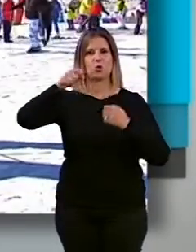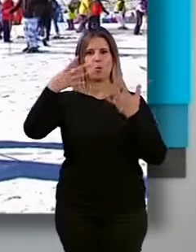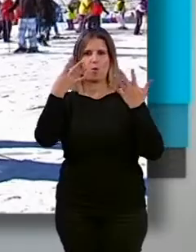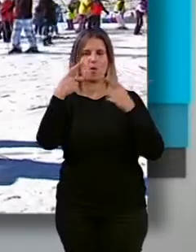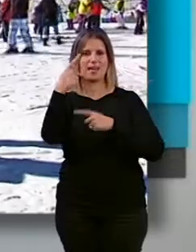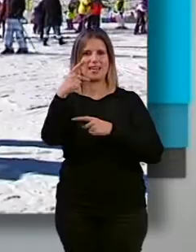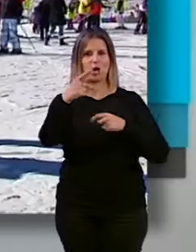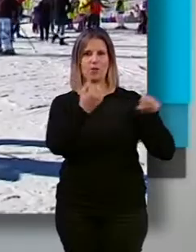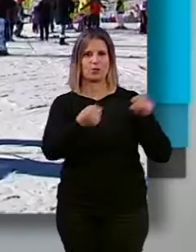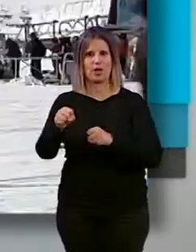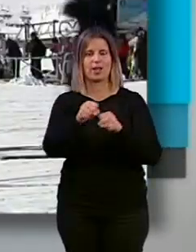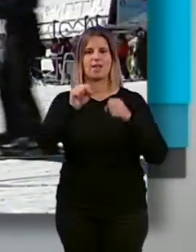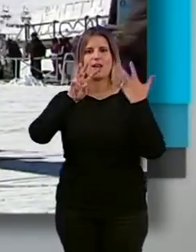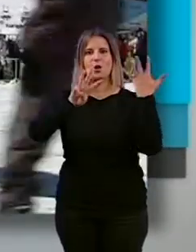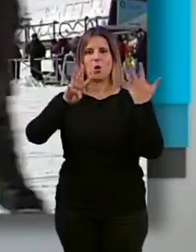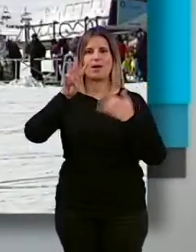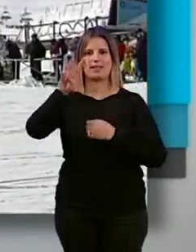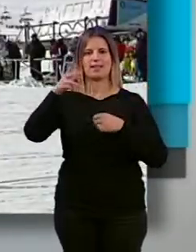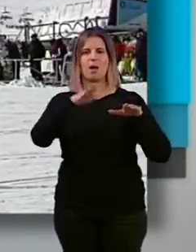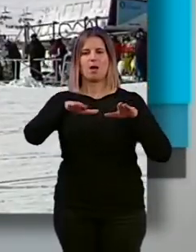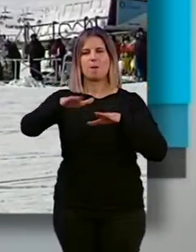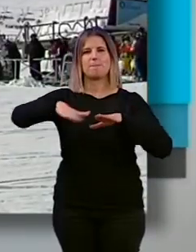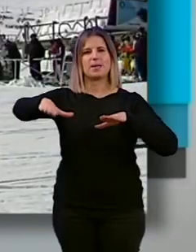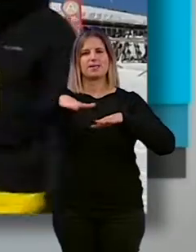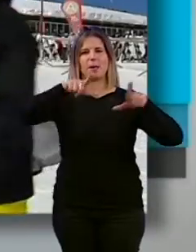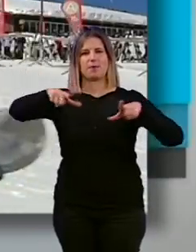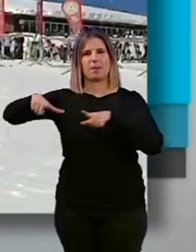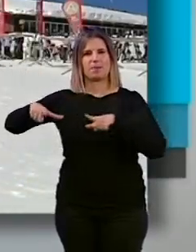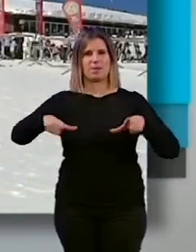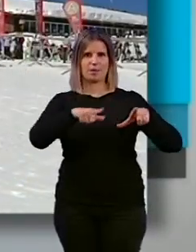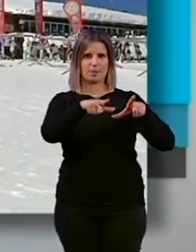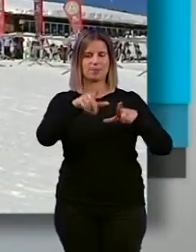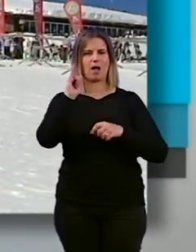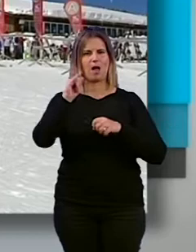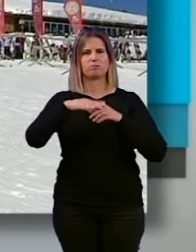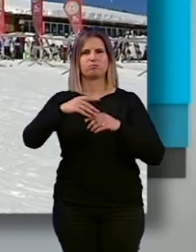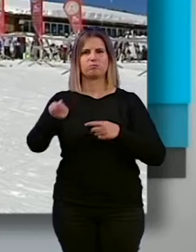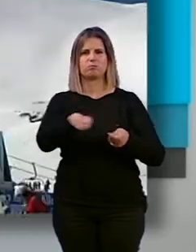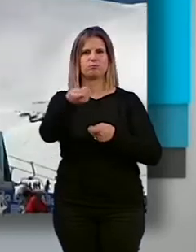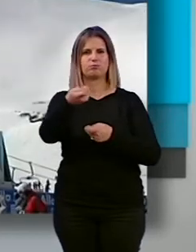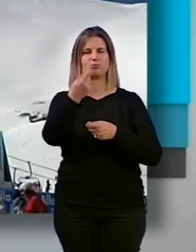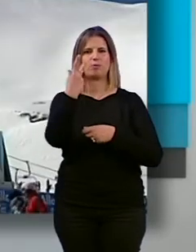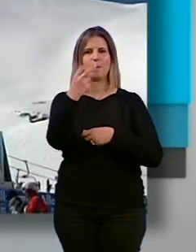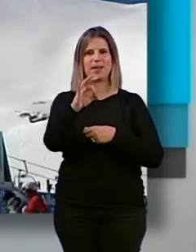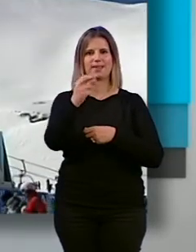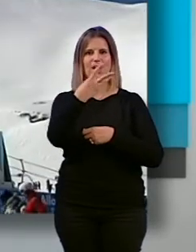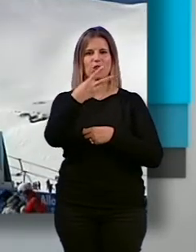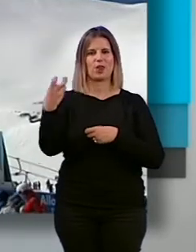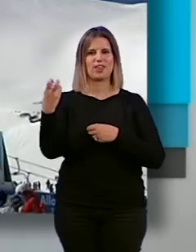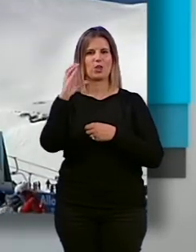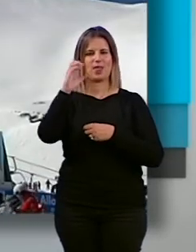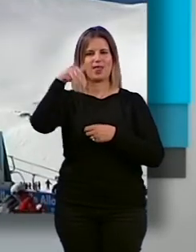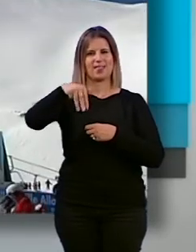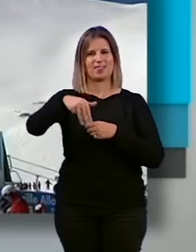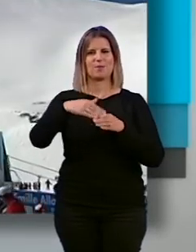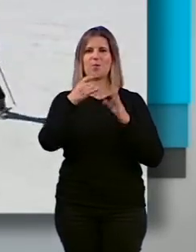en 93 pistas en todas las áreas junto con 16 remontes. Hay espesores de entre 20 y 200 centímetros de nieve de calidad